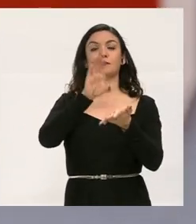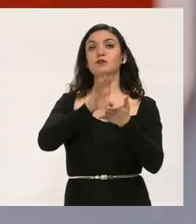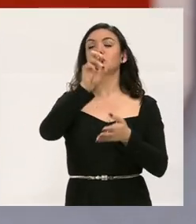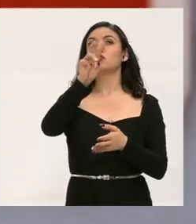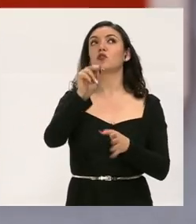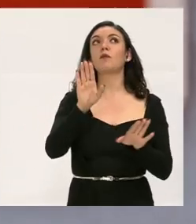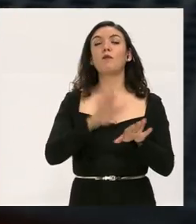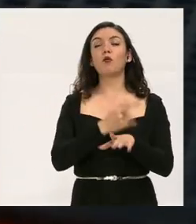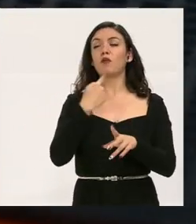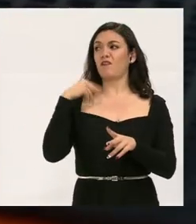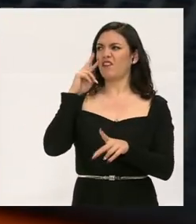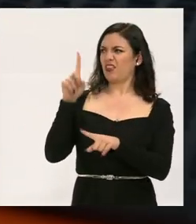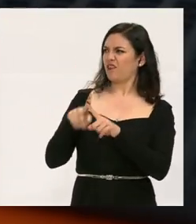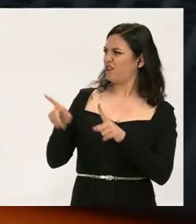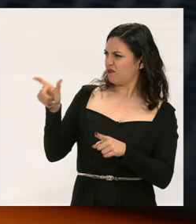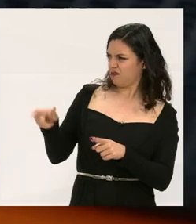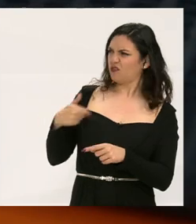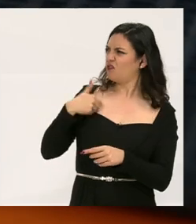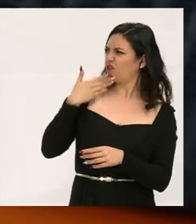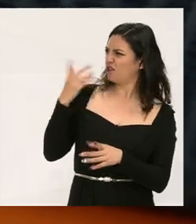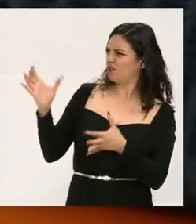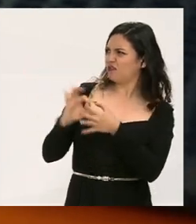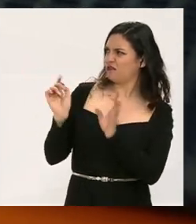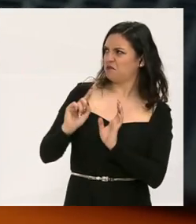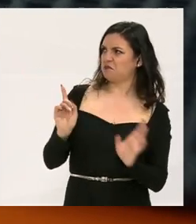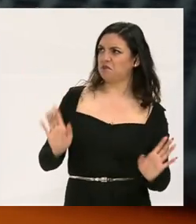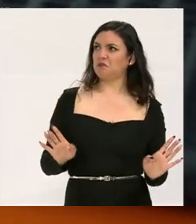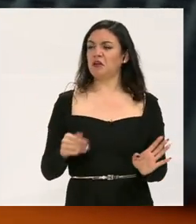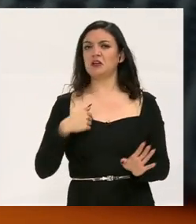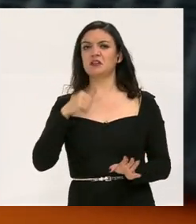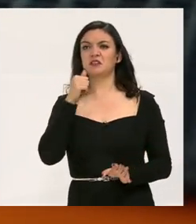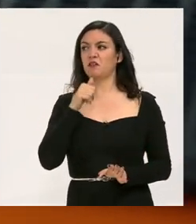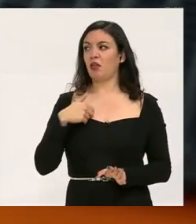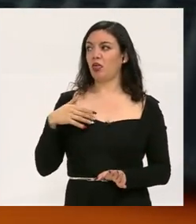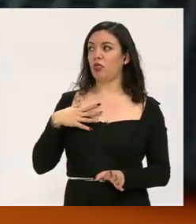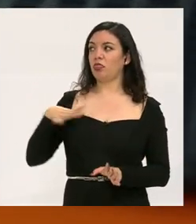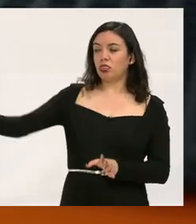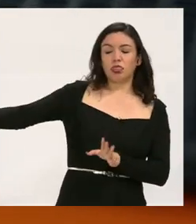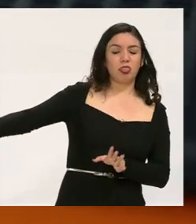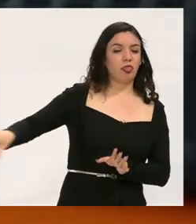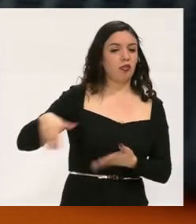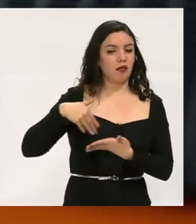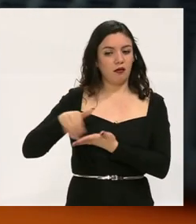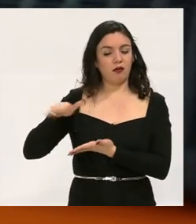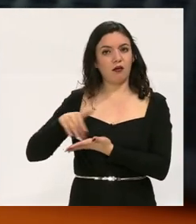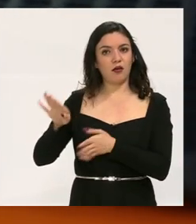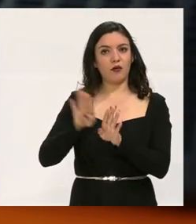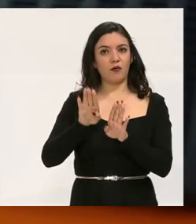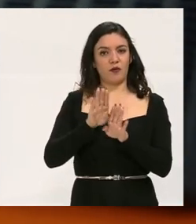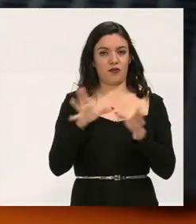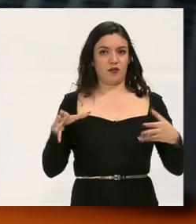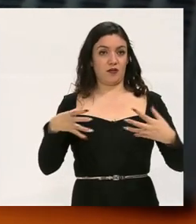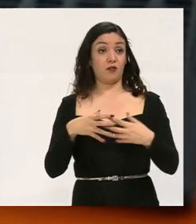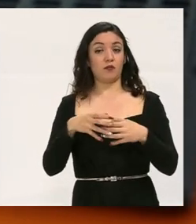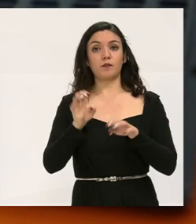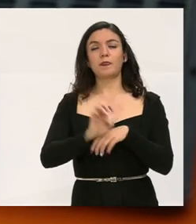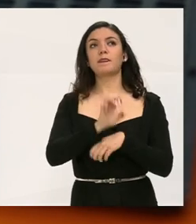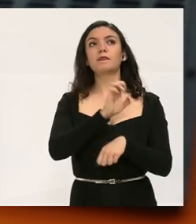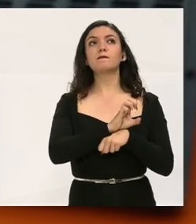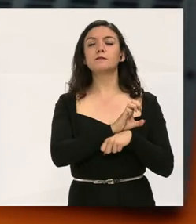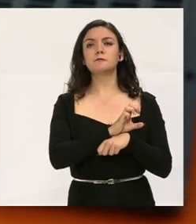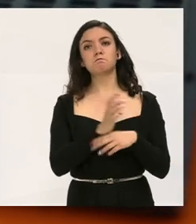por discapacidades. Si vemos algo diferente que no se nos acopla a nosotros. Lo rechazamos de cajón.